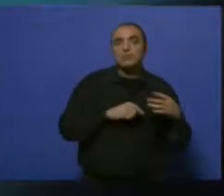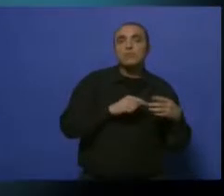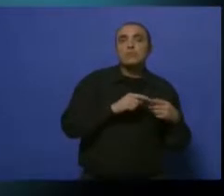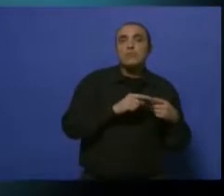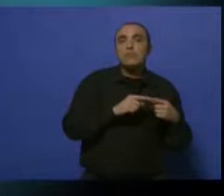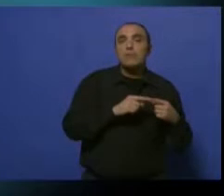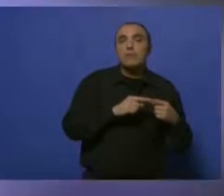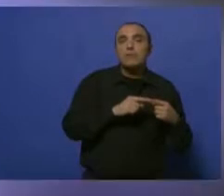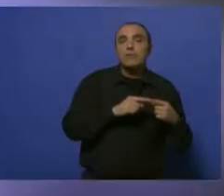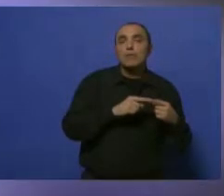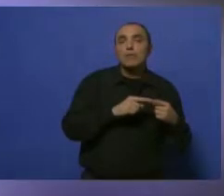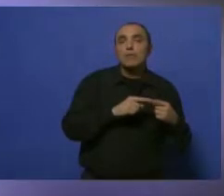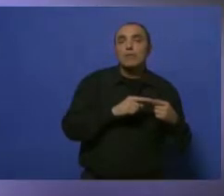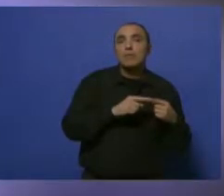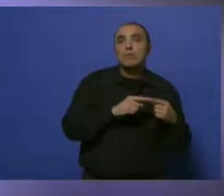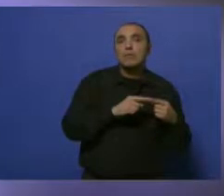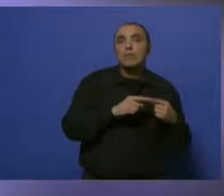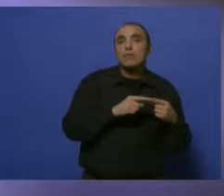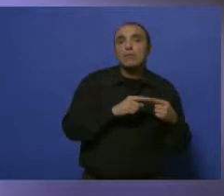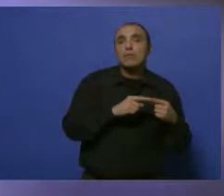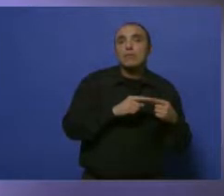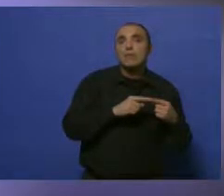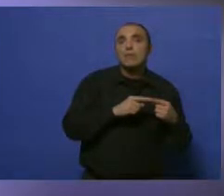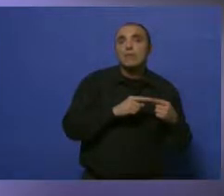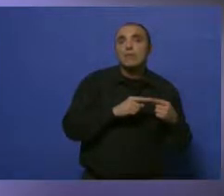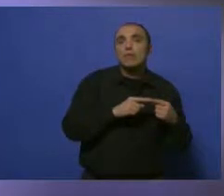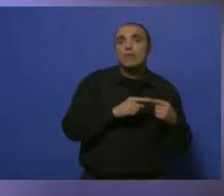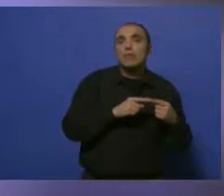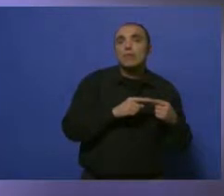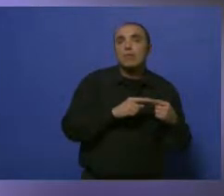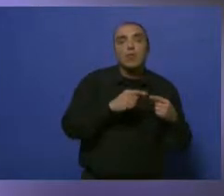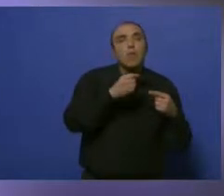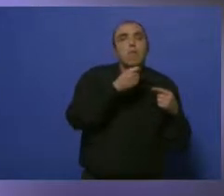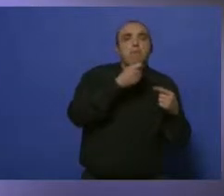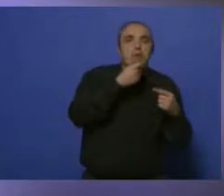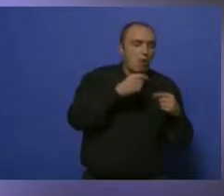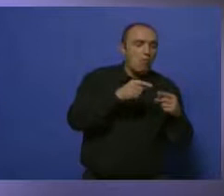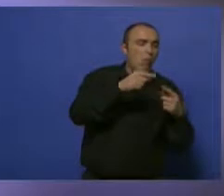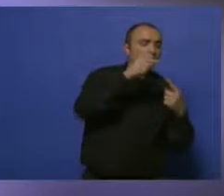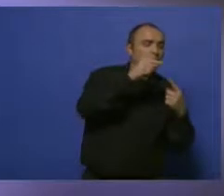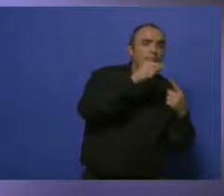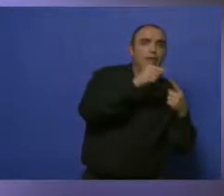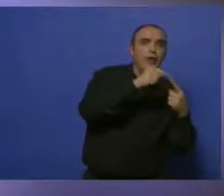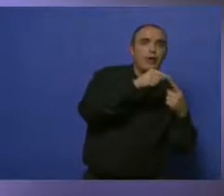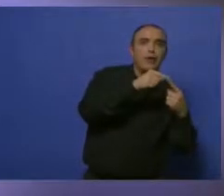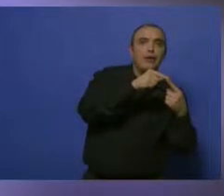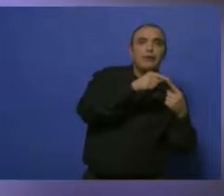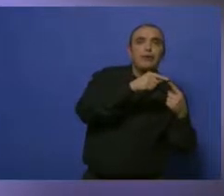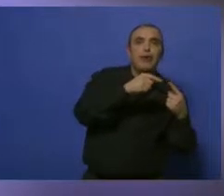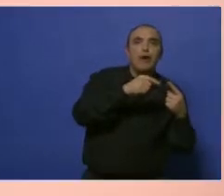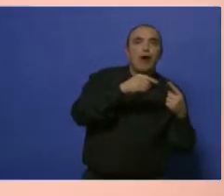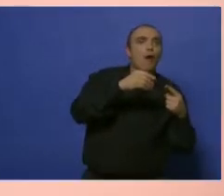una enfermedad producida por el meningococo se vaya a transformar por estretos. Son entidades distintas, son